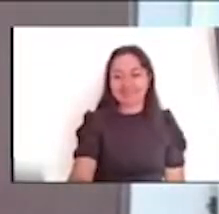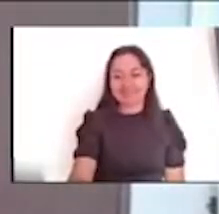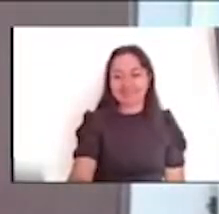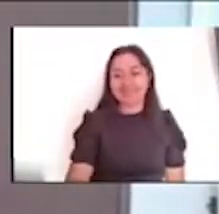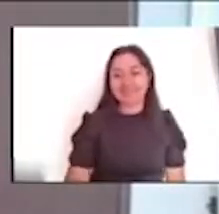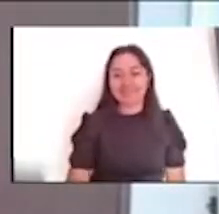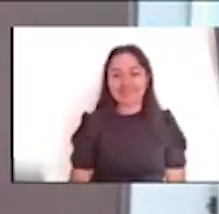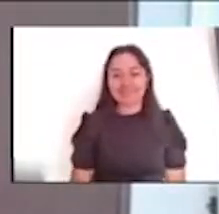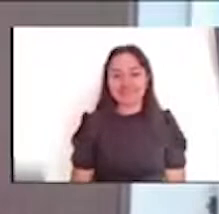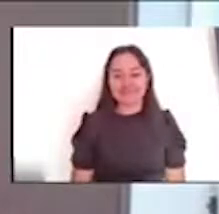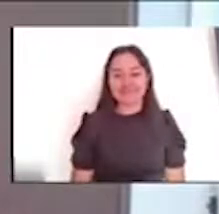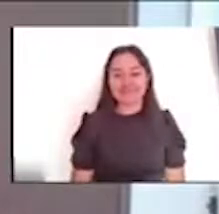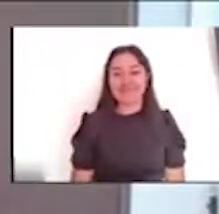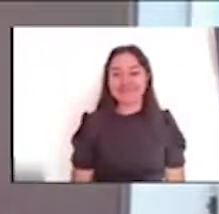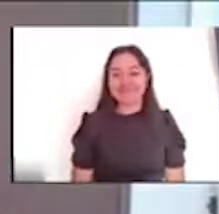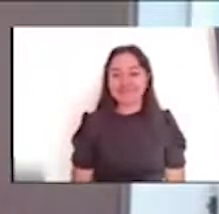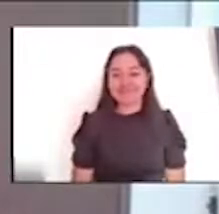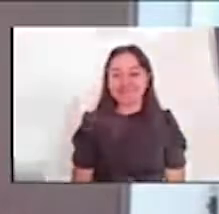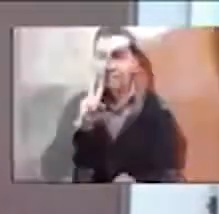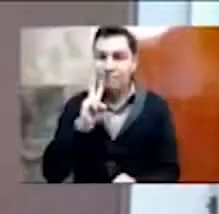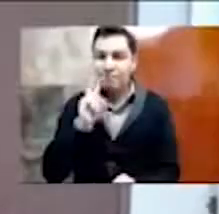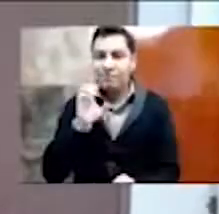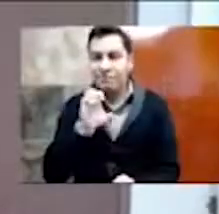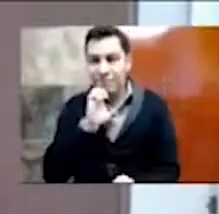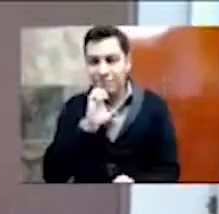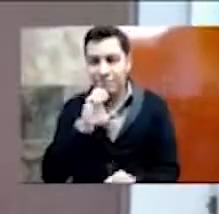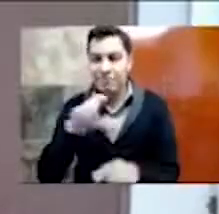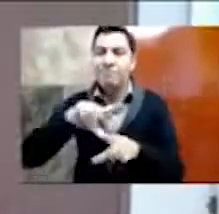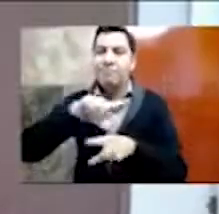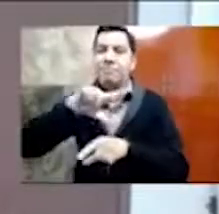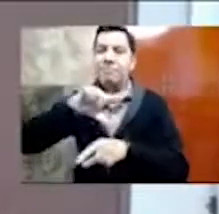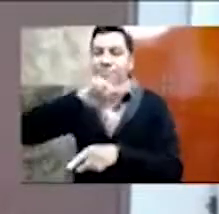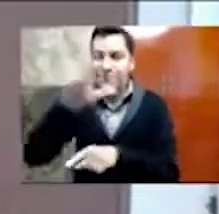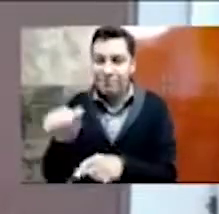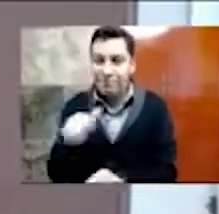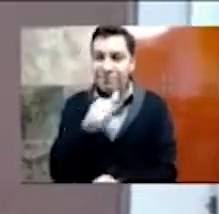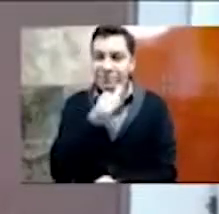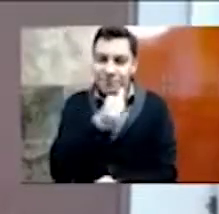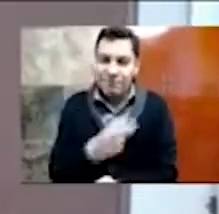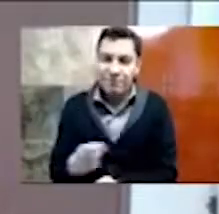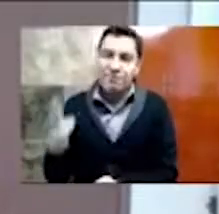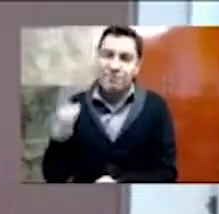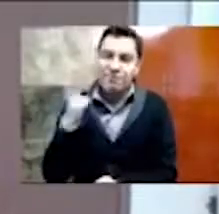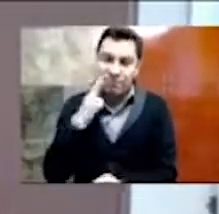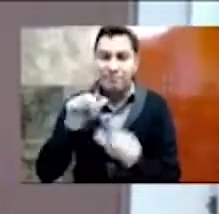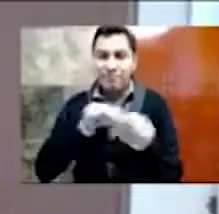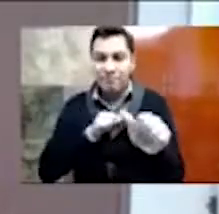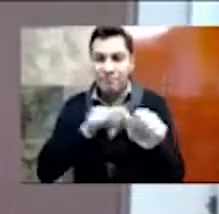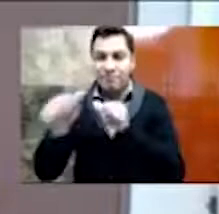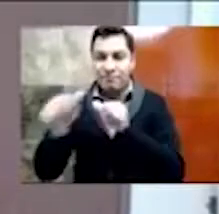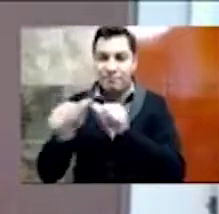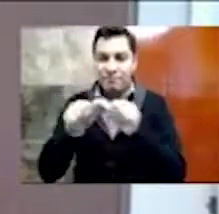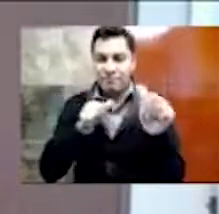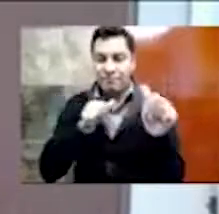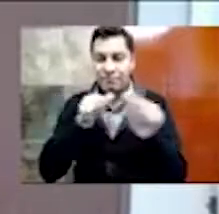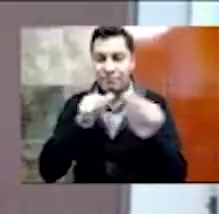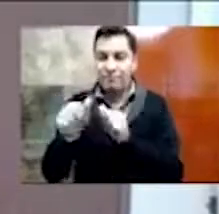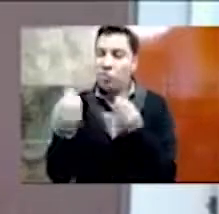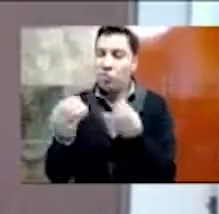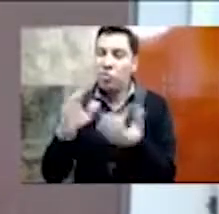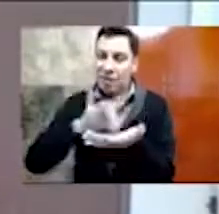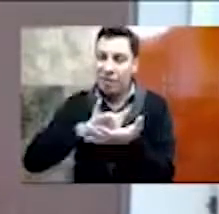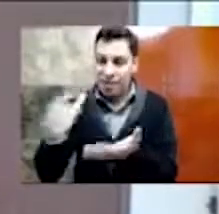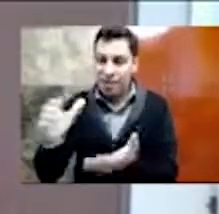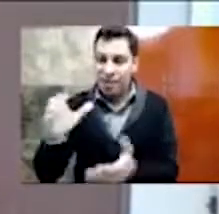cambio, está Bani Barajas, porque es, es muy cansado hacerlo, entonces, Abraham Rotureta y Bani Barajas nos estarán acompañando toda la